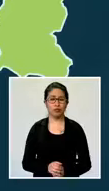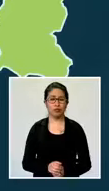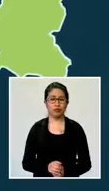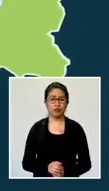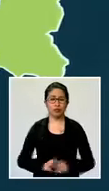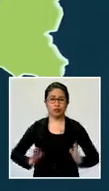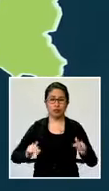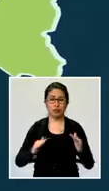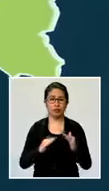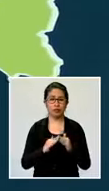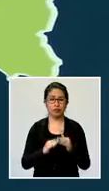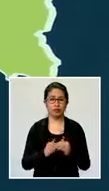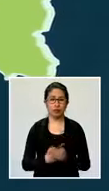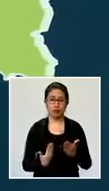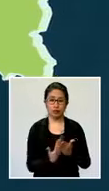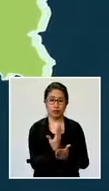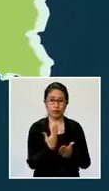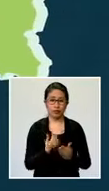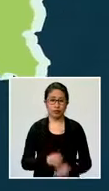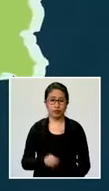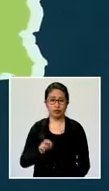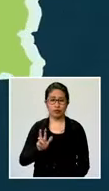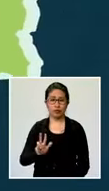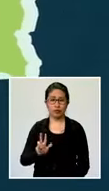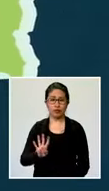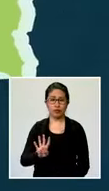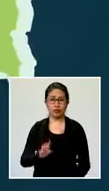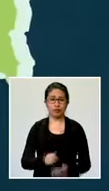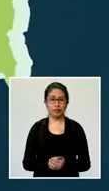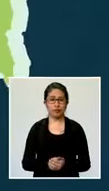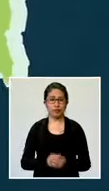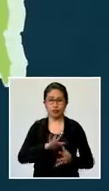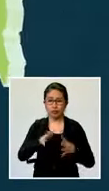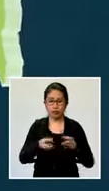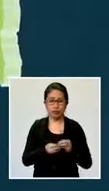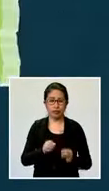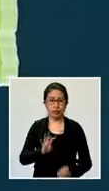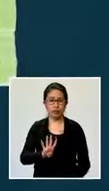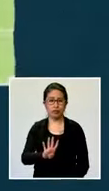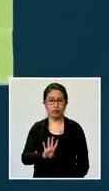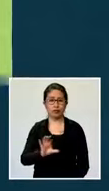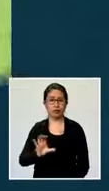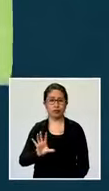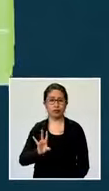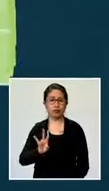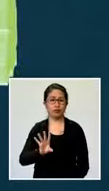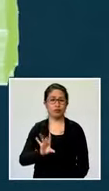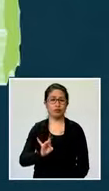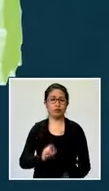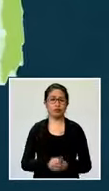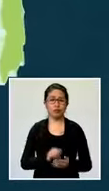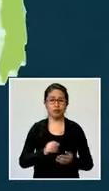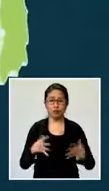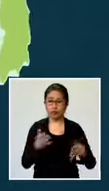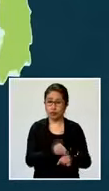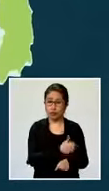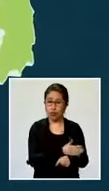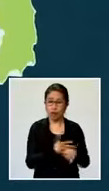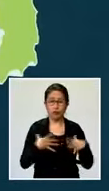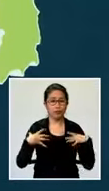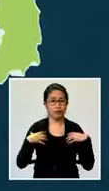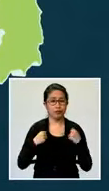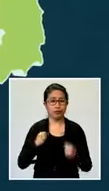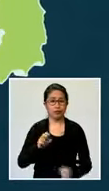Departamento de La Paz, nuevos contagios, 34, personas contagiadas, 478, pacientes recuperados,